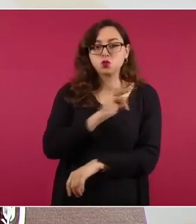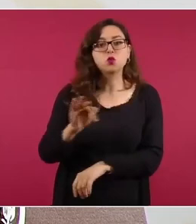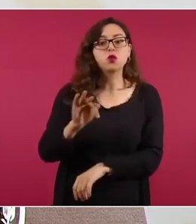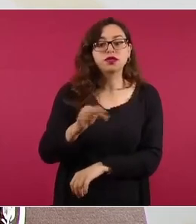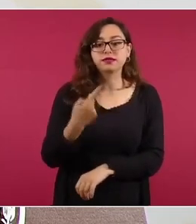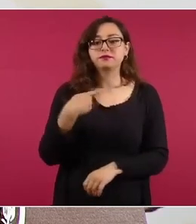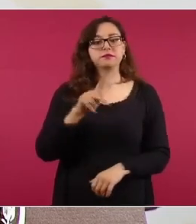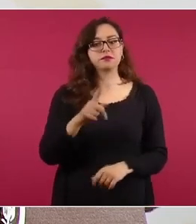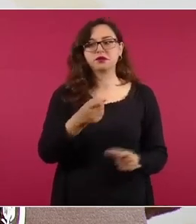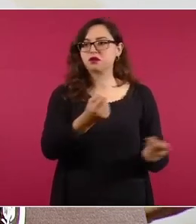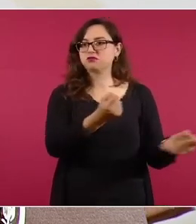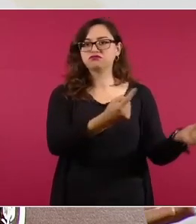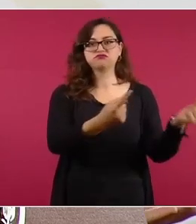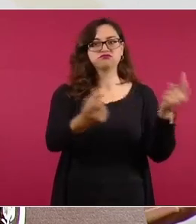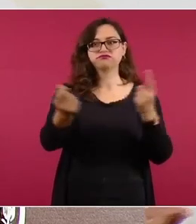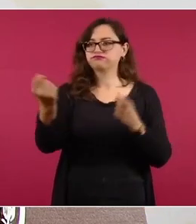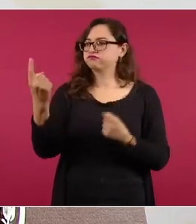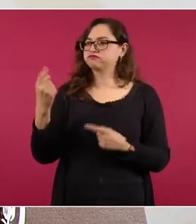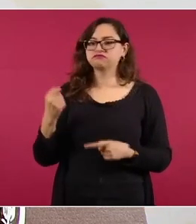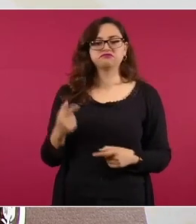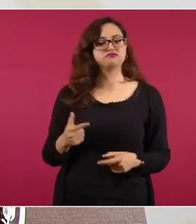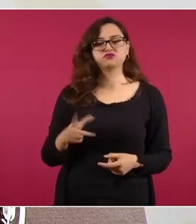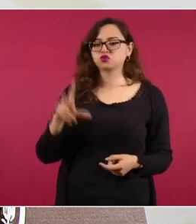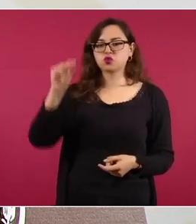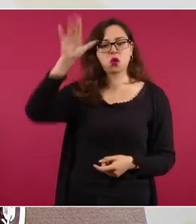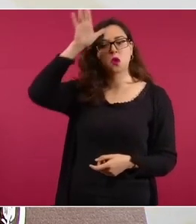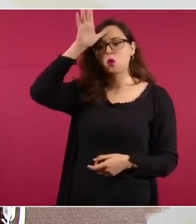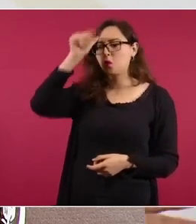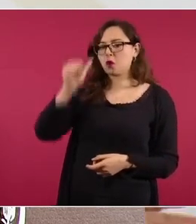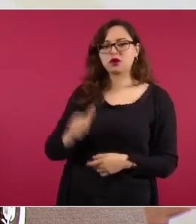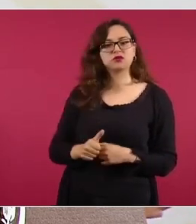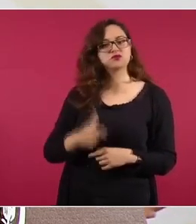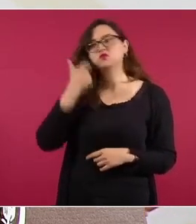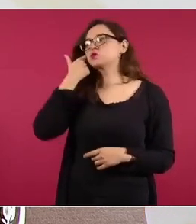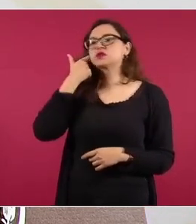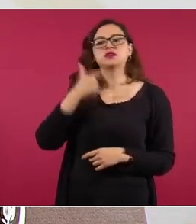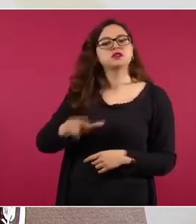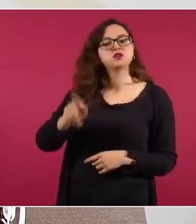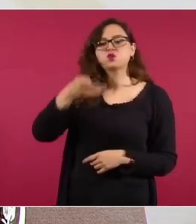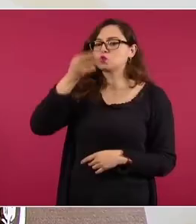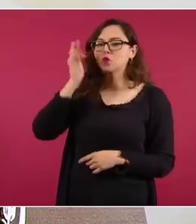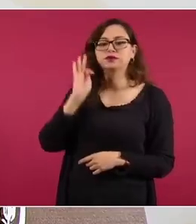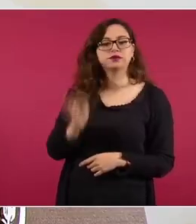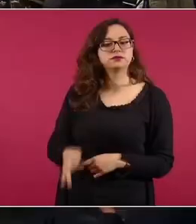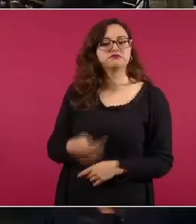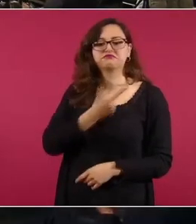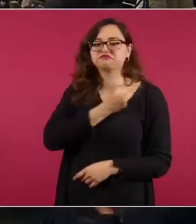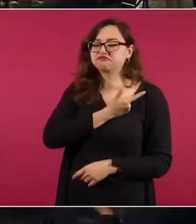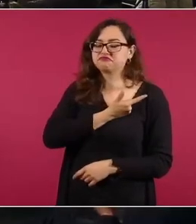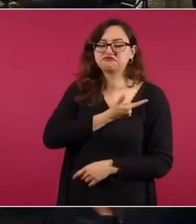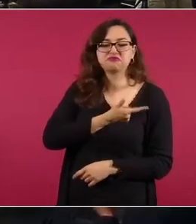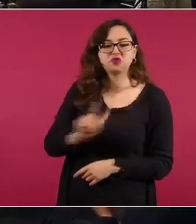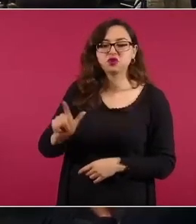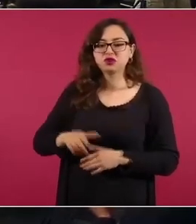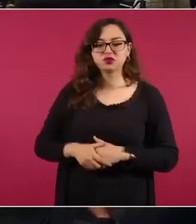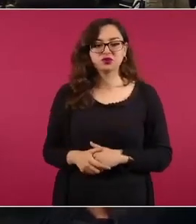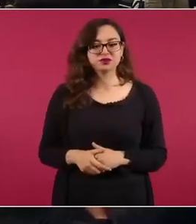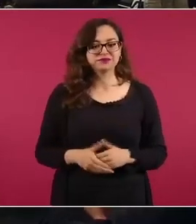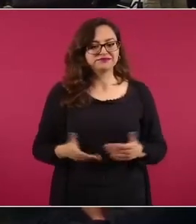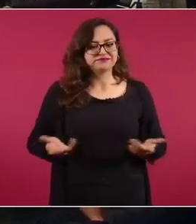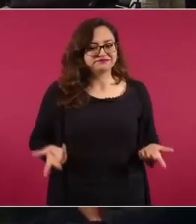pues no están de acuerdo no aceptan de que se puede